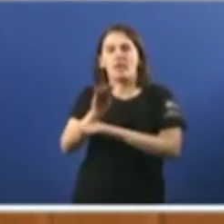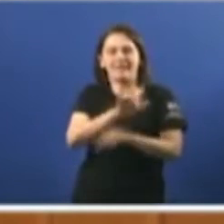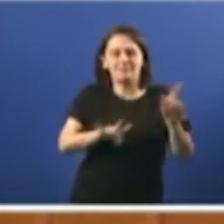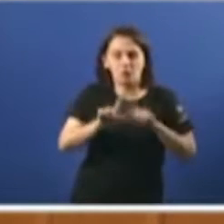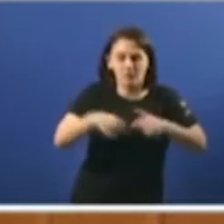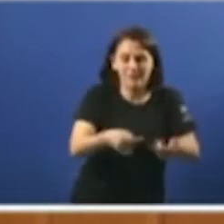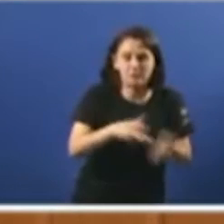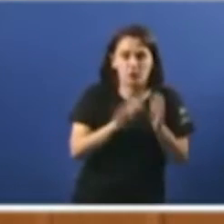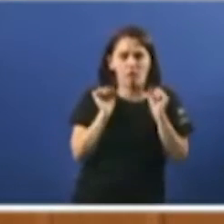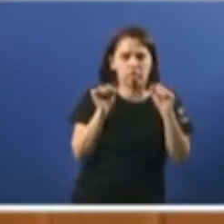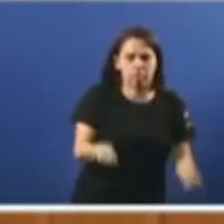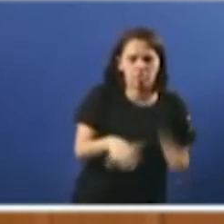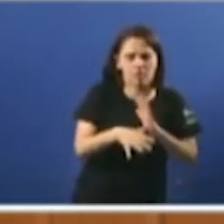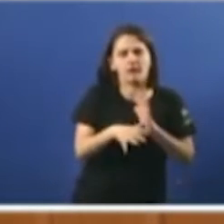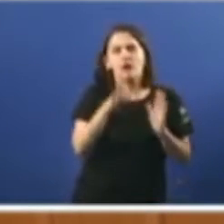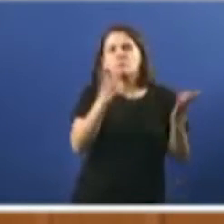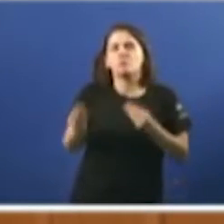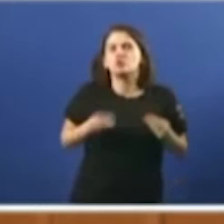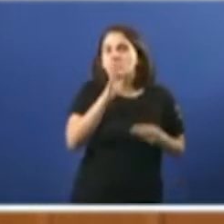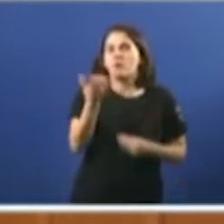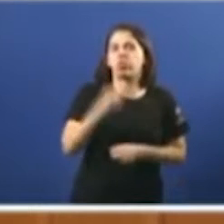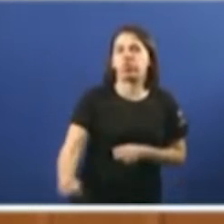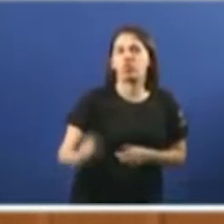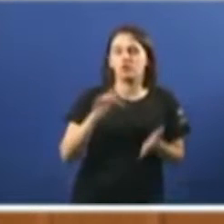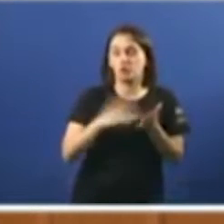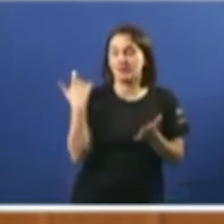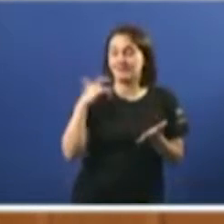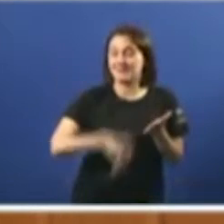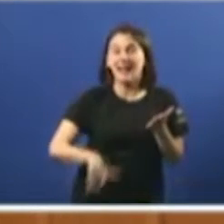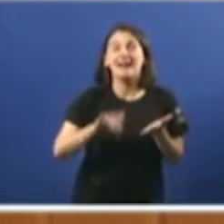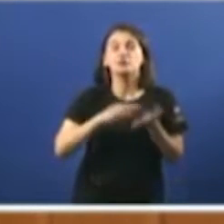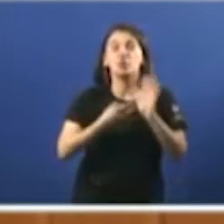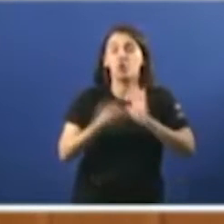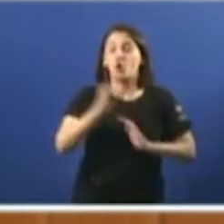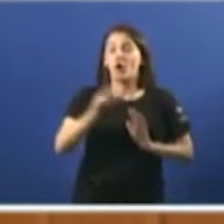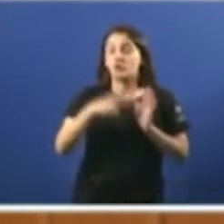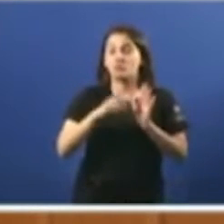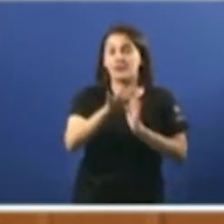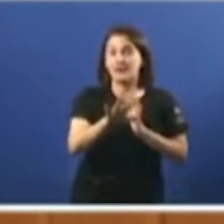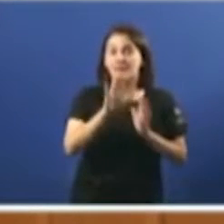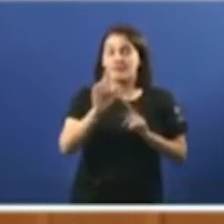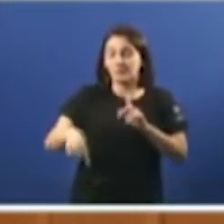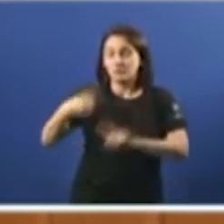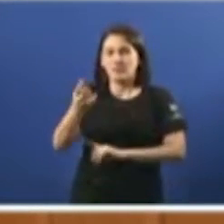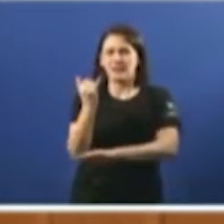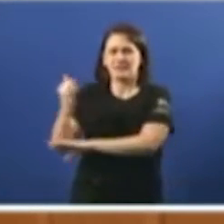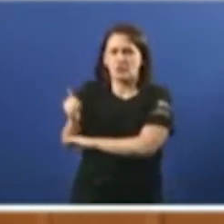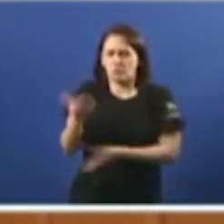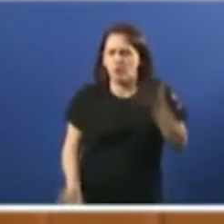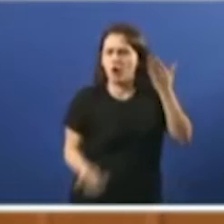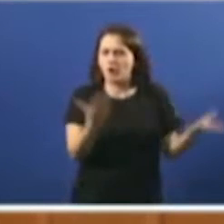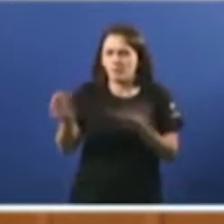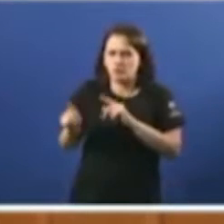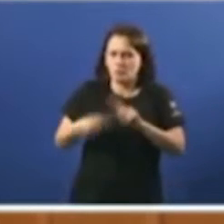familiar, que eran frecuentes e amplos debido a unha mala praxe que se corregiu en 2015, despois de que esta institución transmitise moitas valoracións,